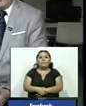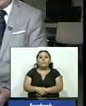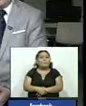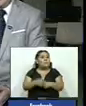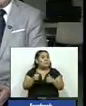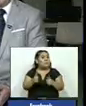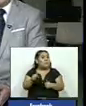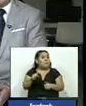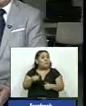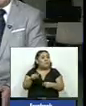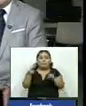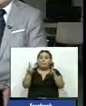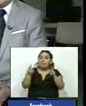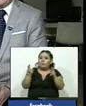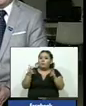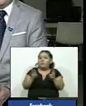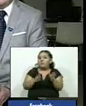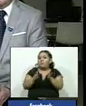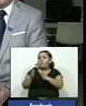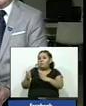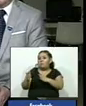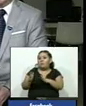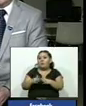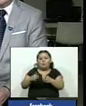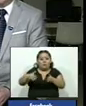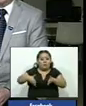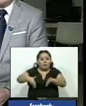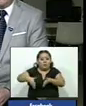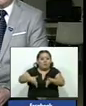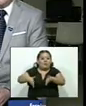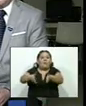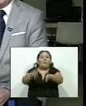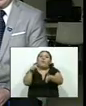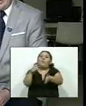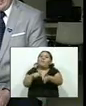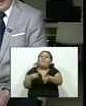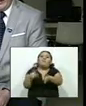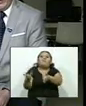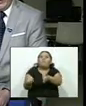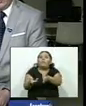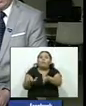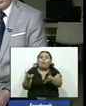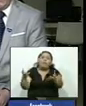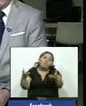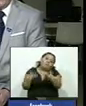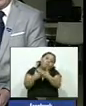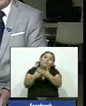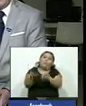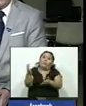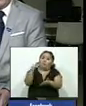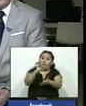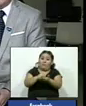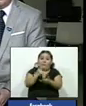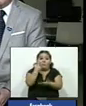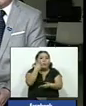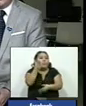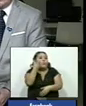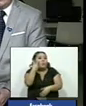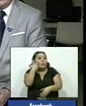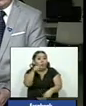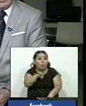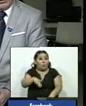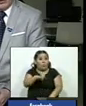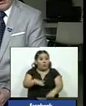pero vamos a pasar a otros temas las carreteras volvieron a ser escenario de una tragedia esto que le vamos a presentar ocurrió en la zona